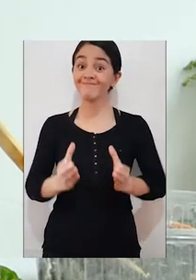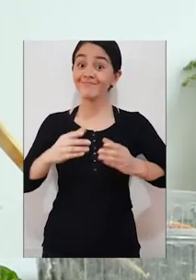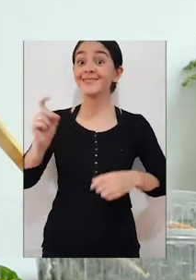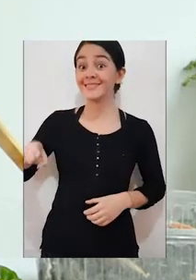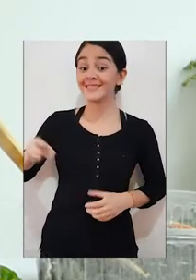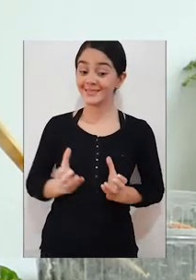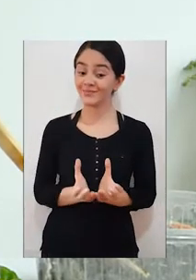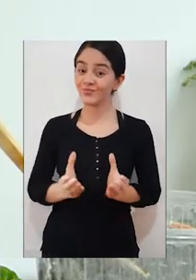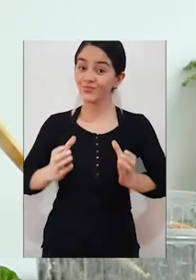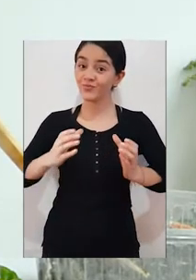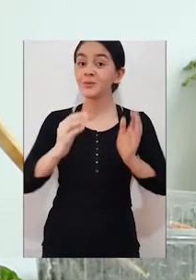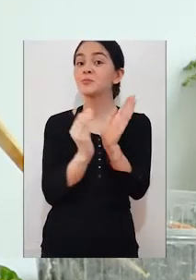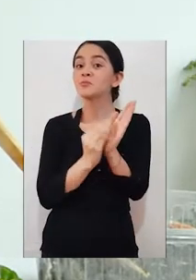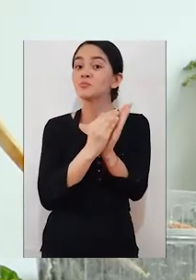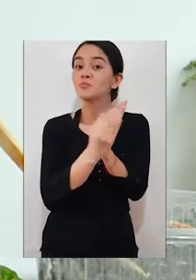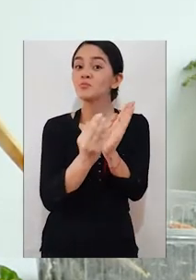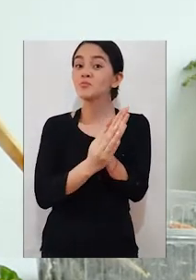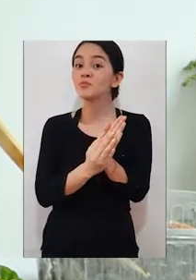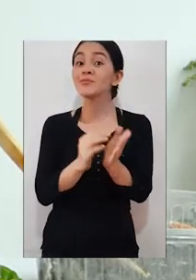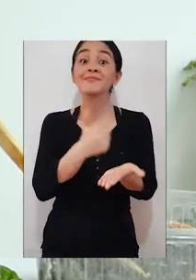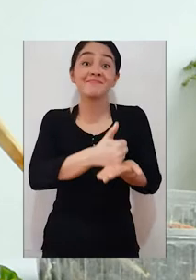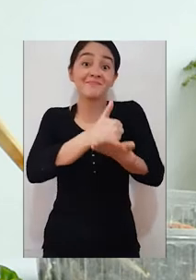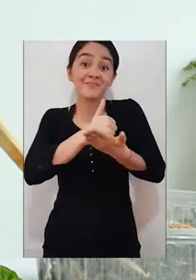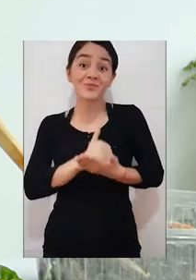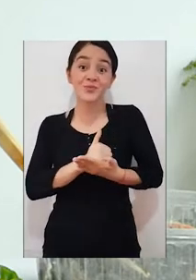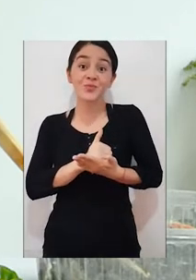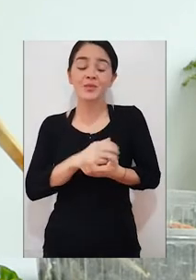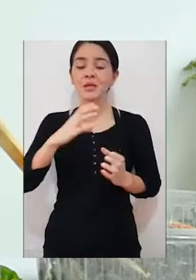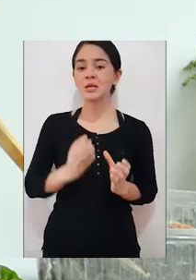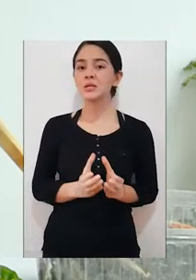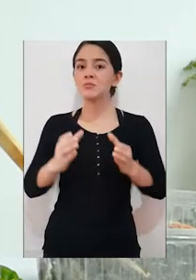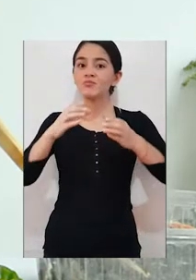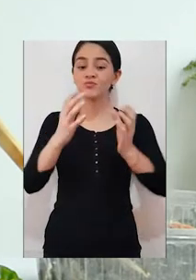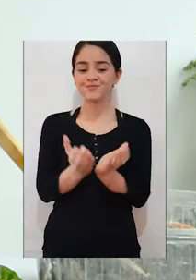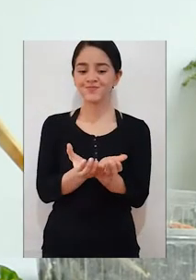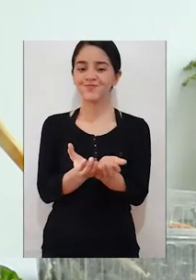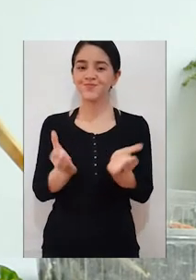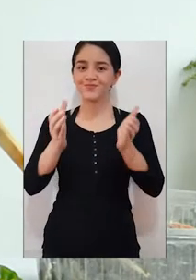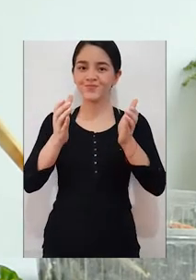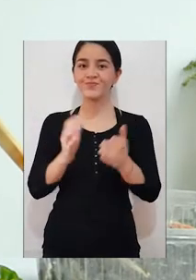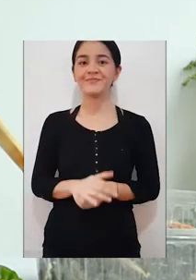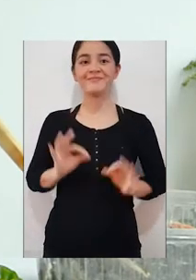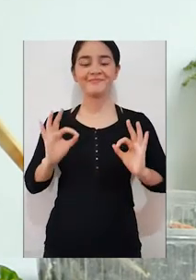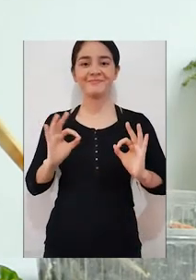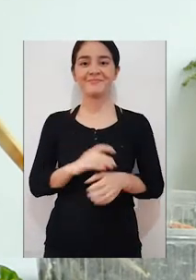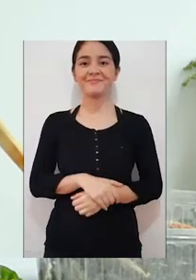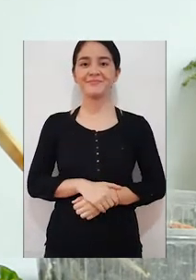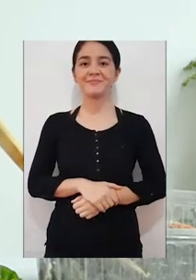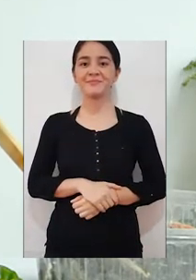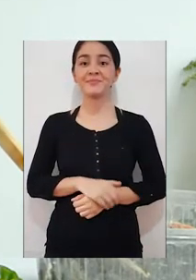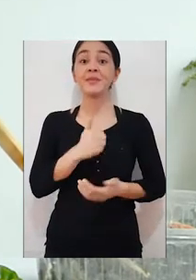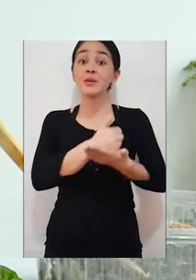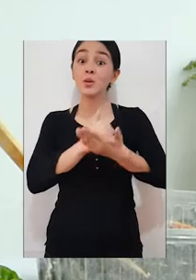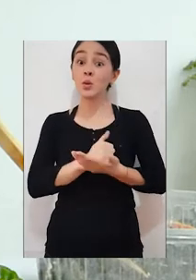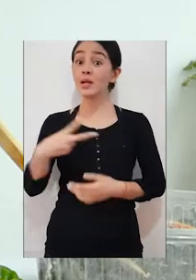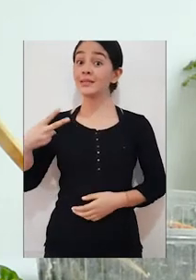abajo va a funcionar como las patitas y va ayudar a que nuestra botella se sostenga. Bien. Luego, con ayuda de nuestras